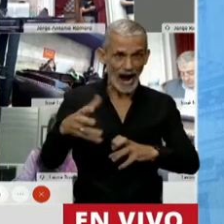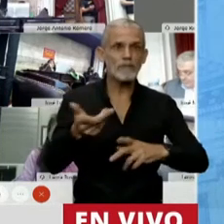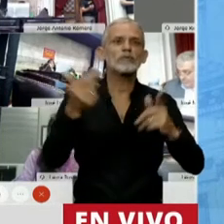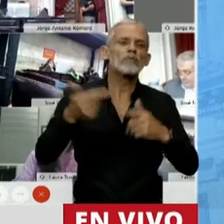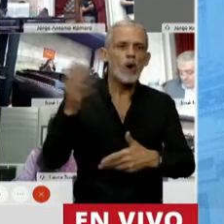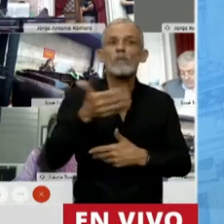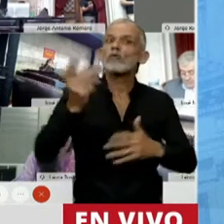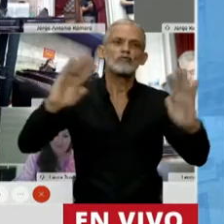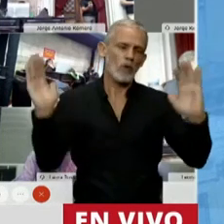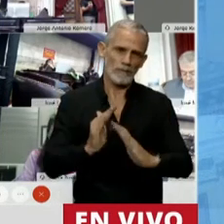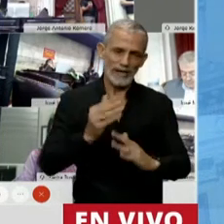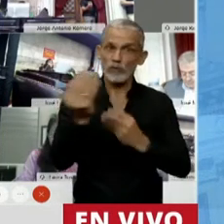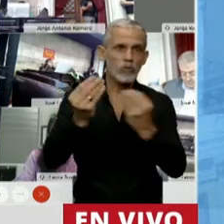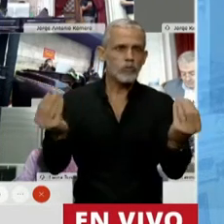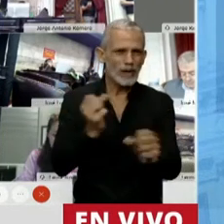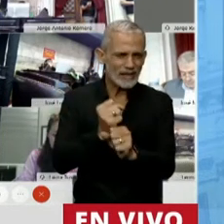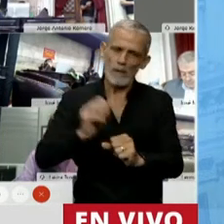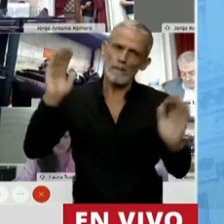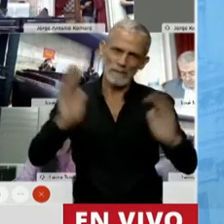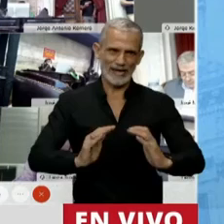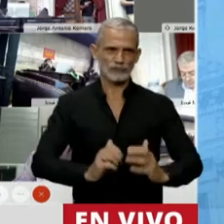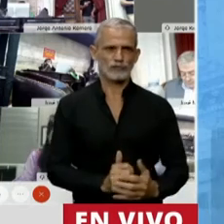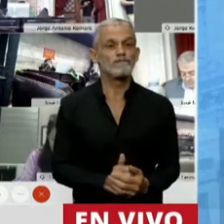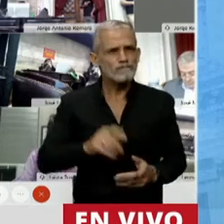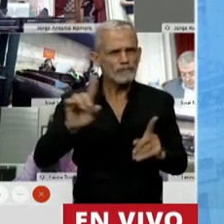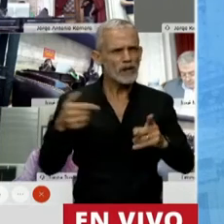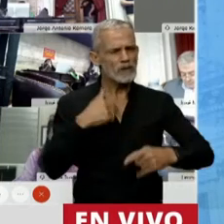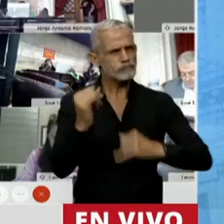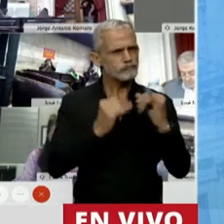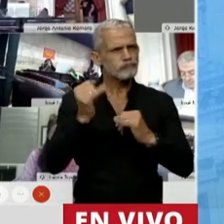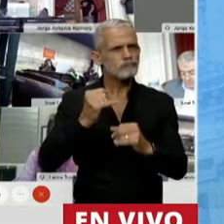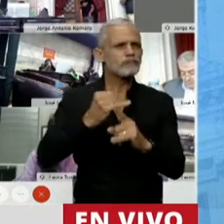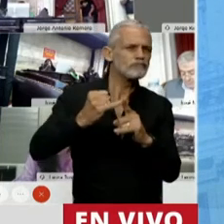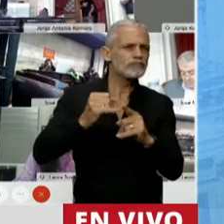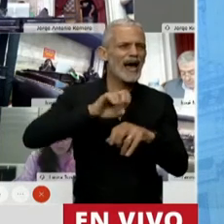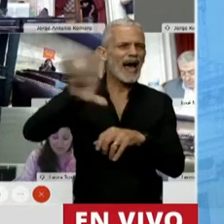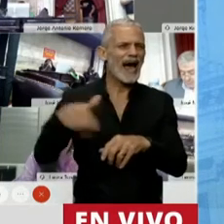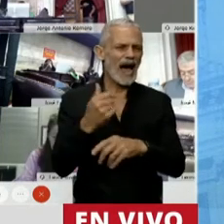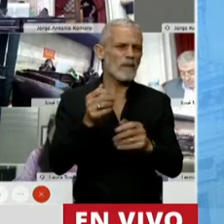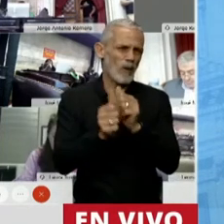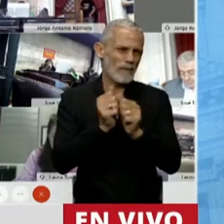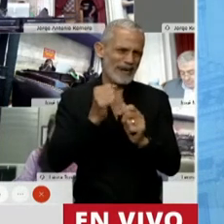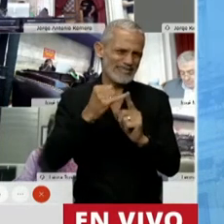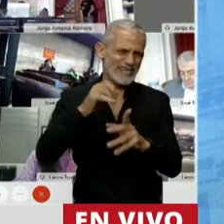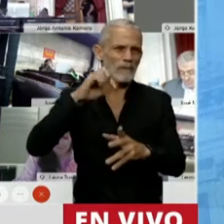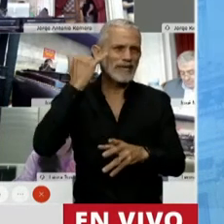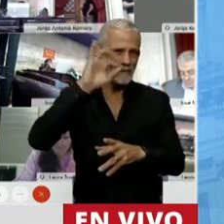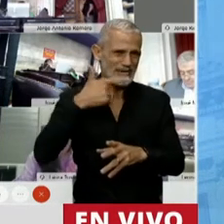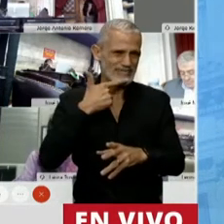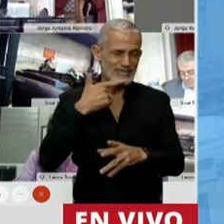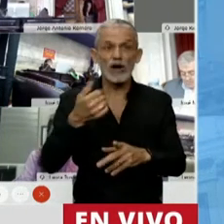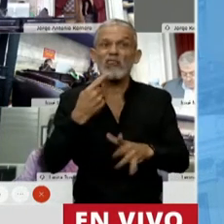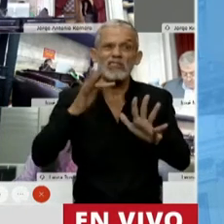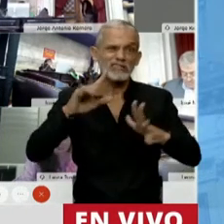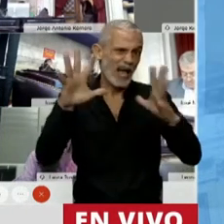menos producción y reducción de empleo. En ese sentido, quería hablar un poco de lo que son las pymes agropecuarias, a las cuales ustedes dicen que no va a afectar.